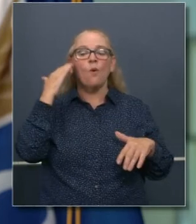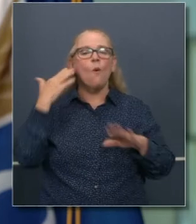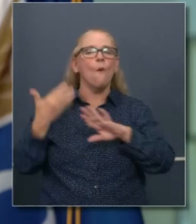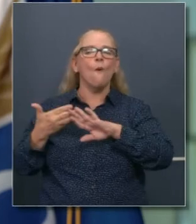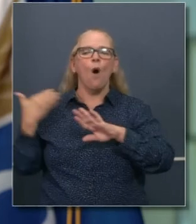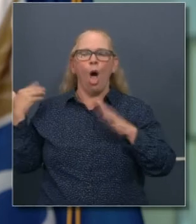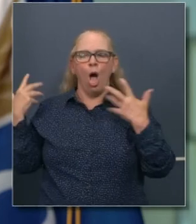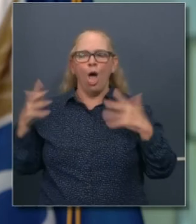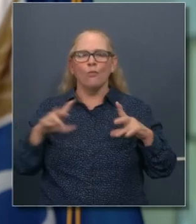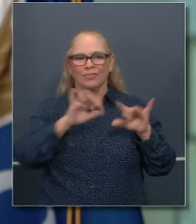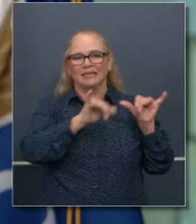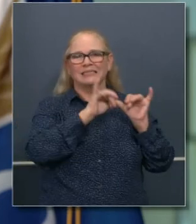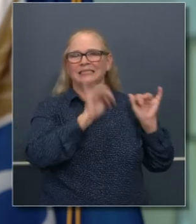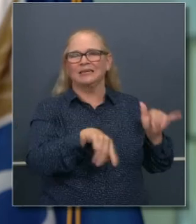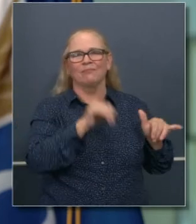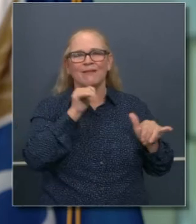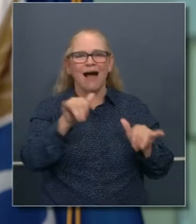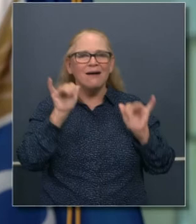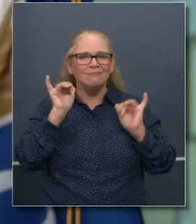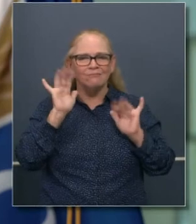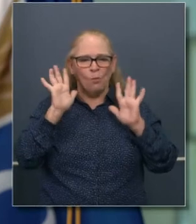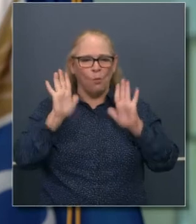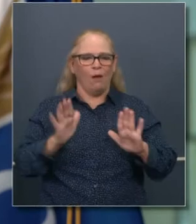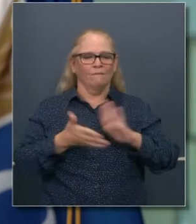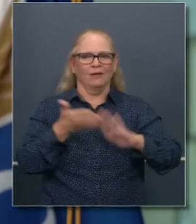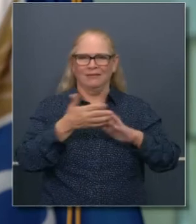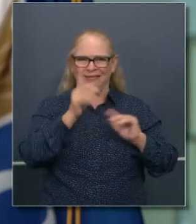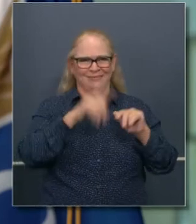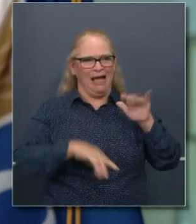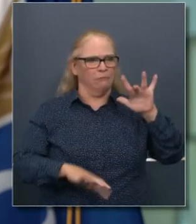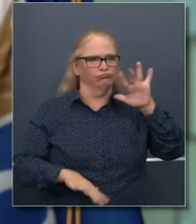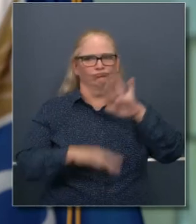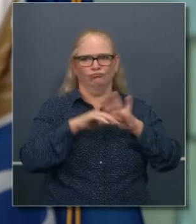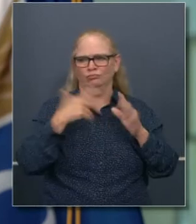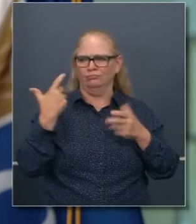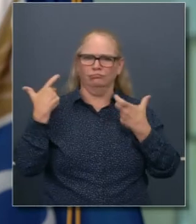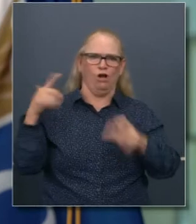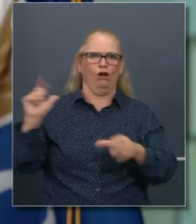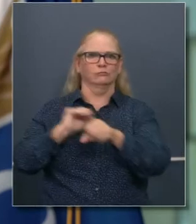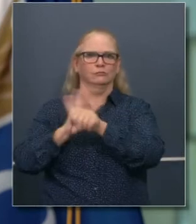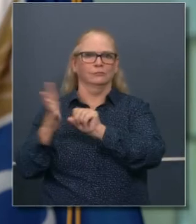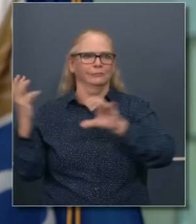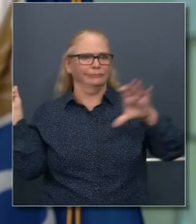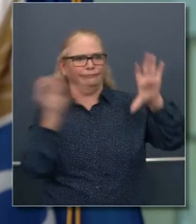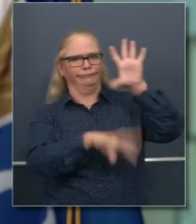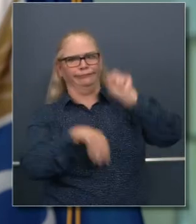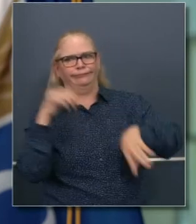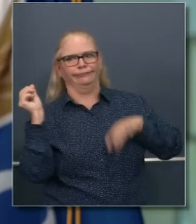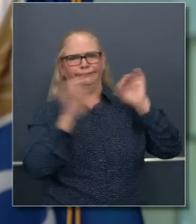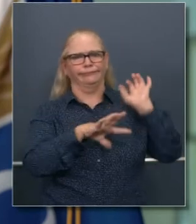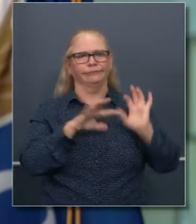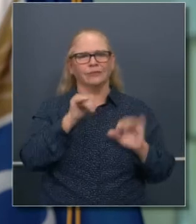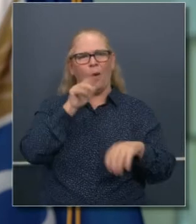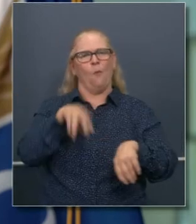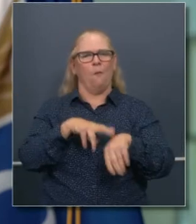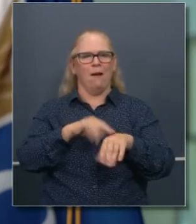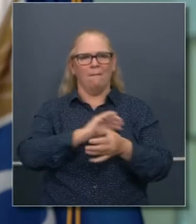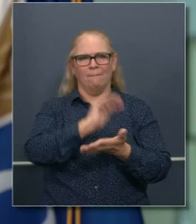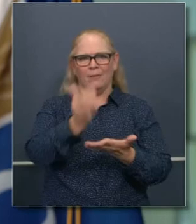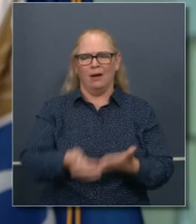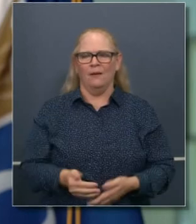en el pasado? ¿Qué hay de estos problemas con el sistema? ¿Tiene usted planes de reemplazar esto?